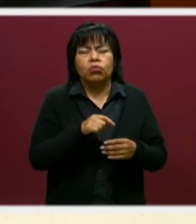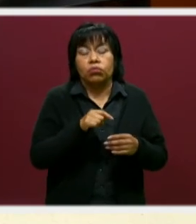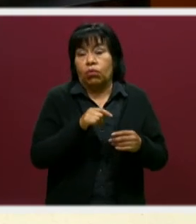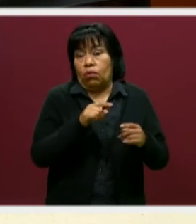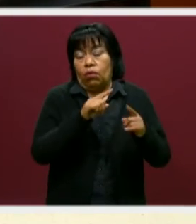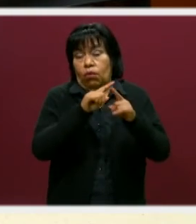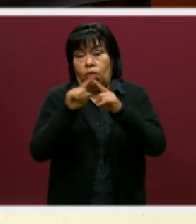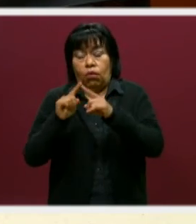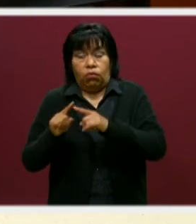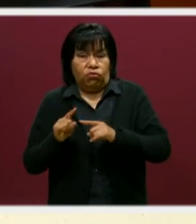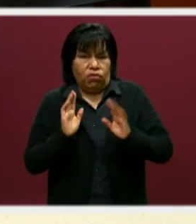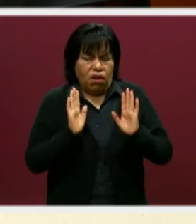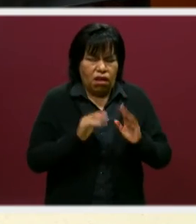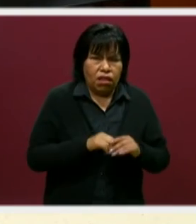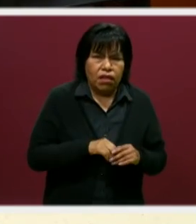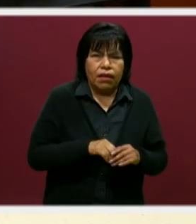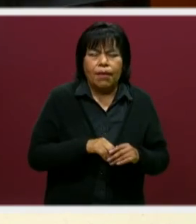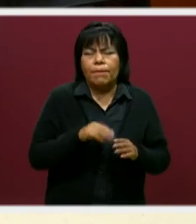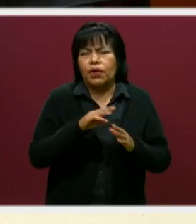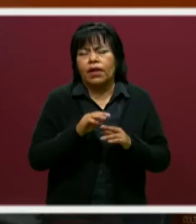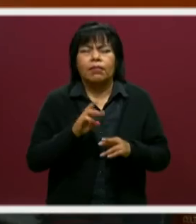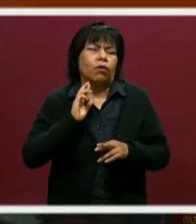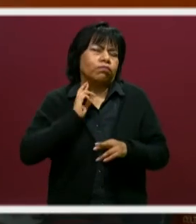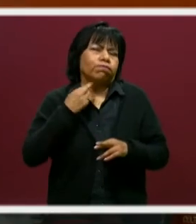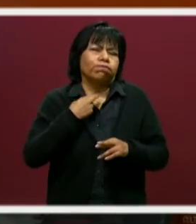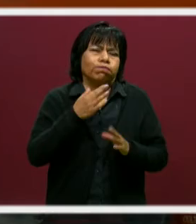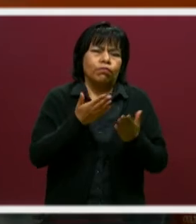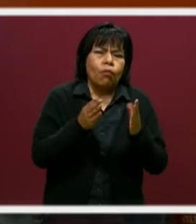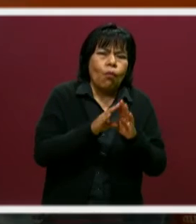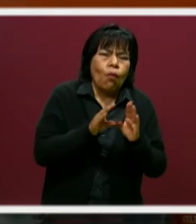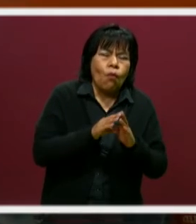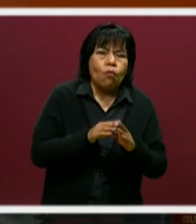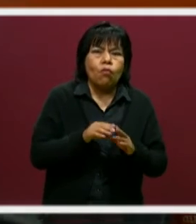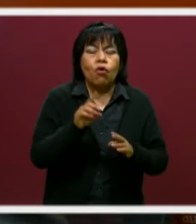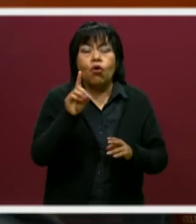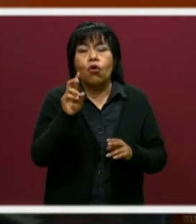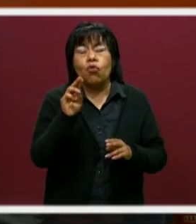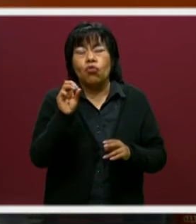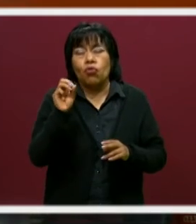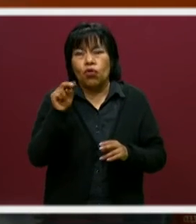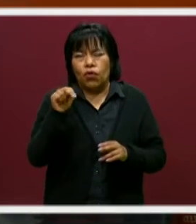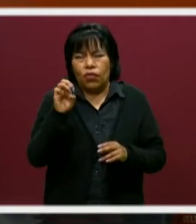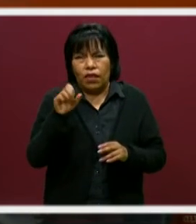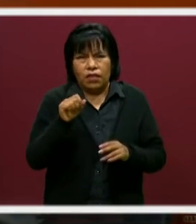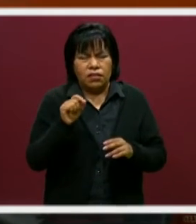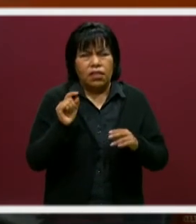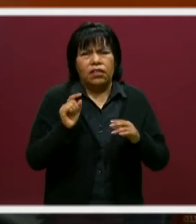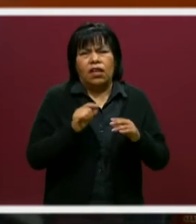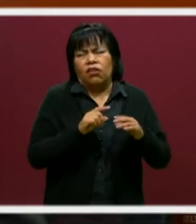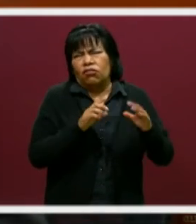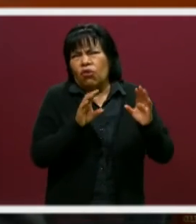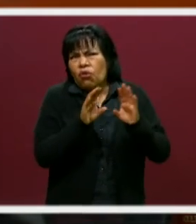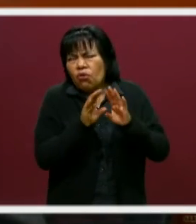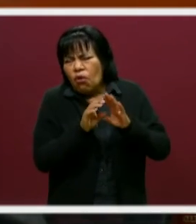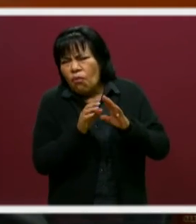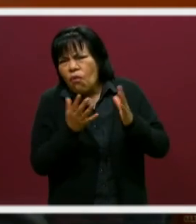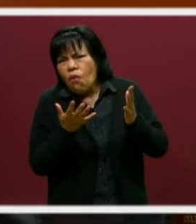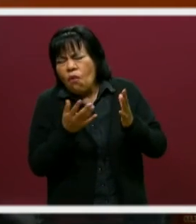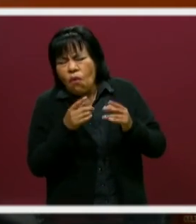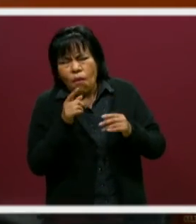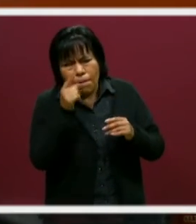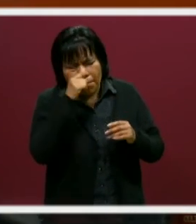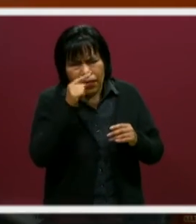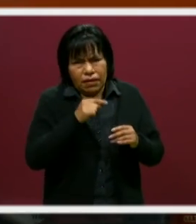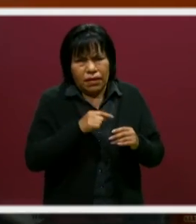enormes. Por ejemplo, en Mecatrónica, pues, se está trabajando con drones en diferentes tipos de proyectos. En sistemas,